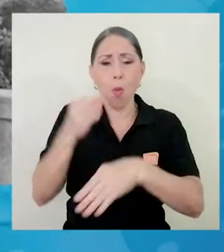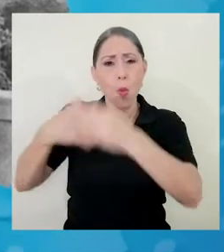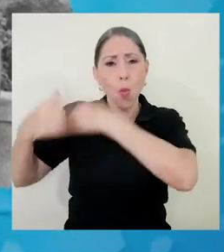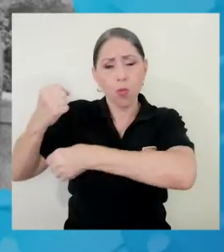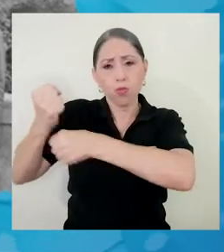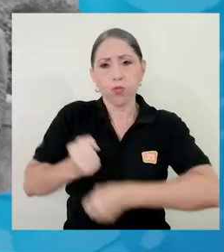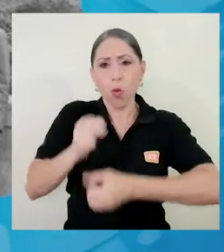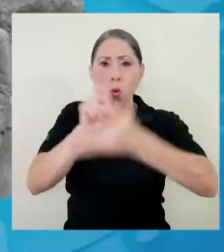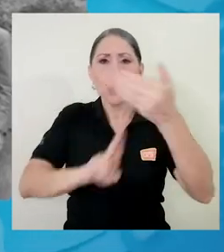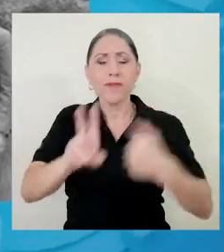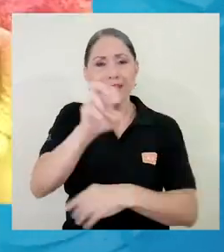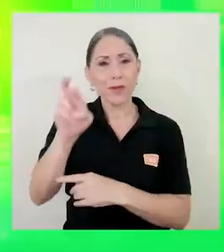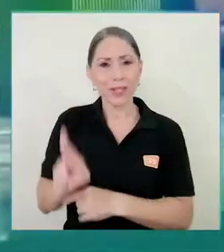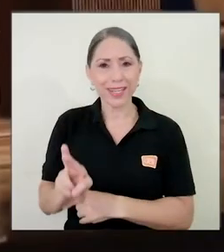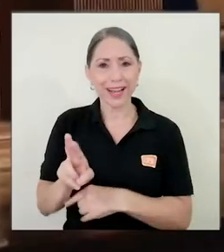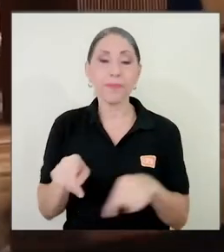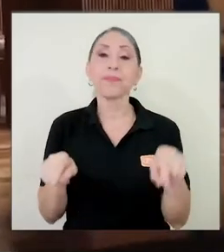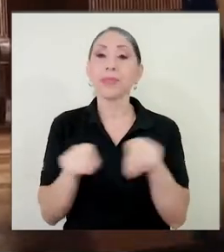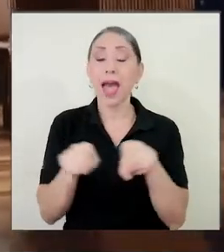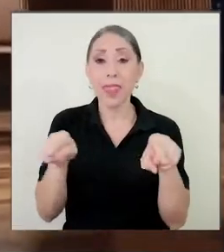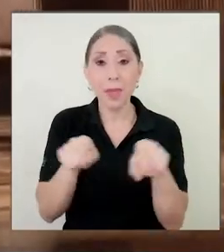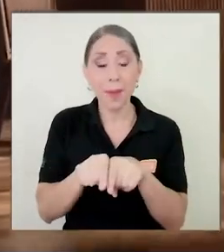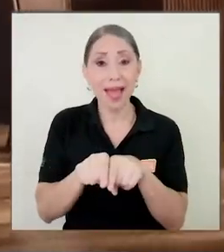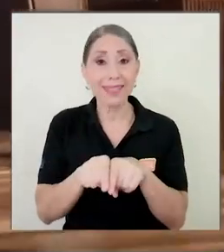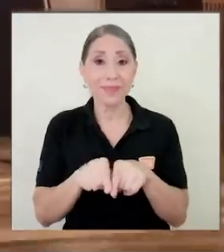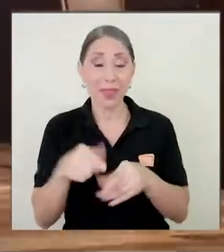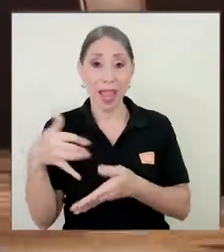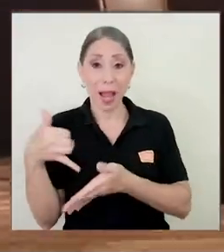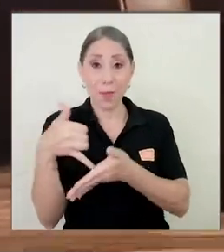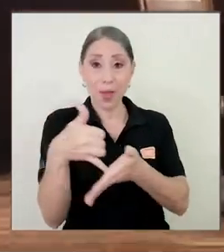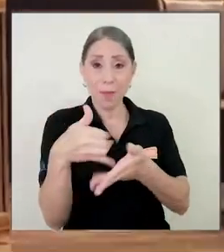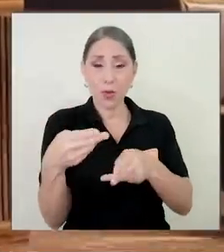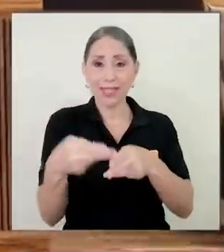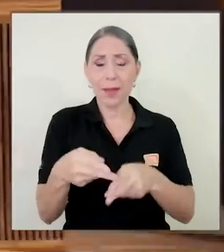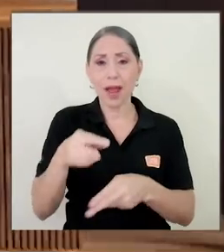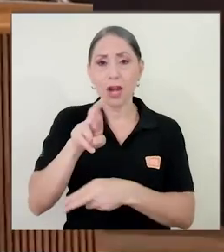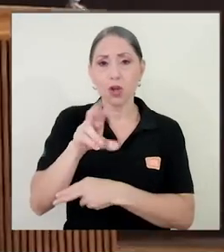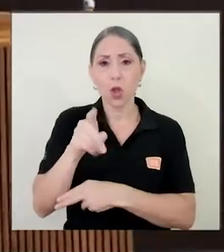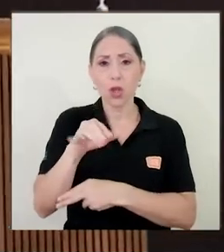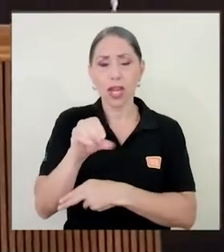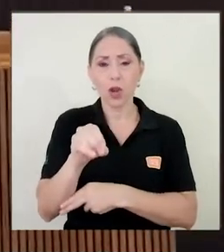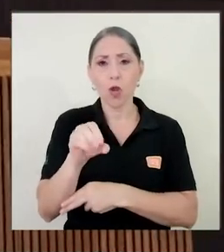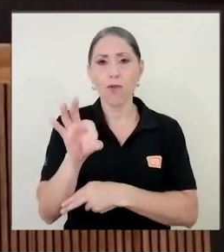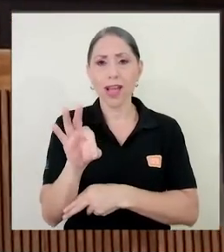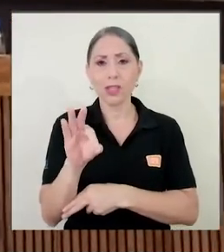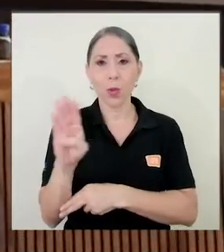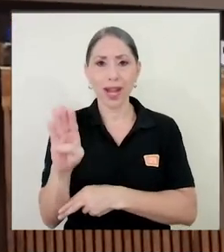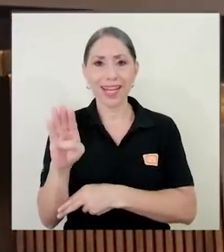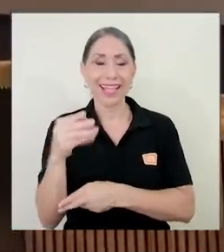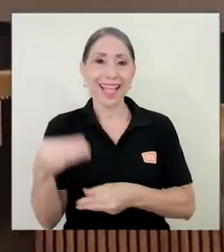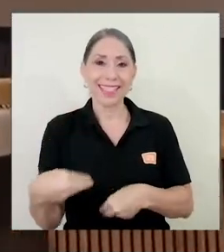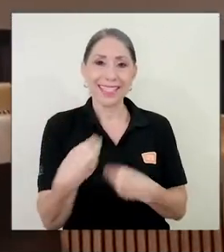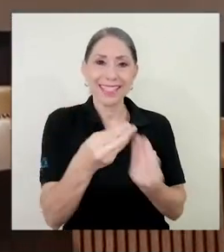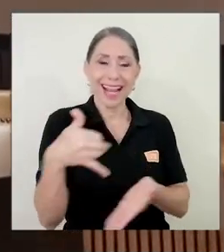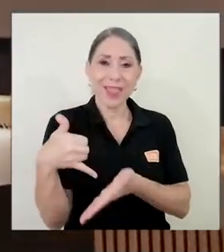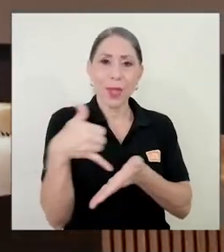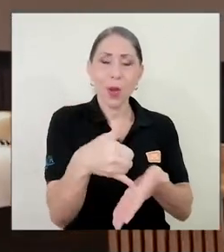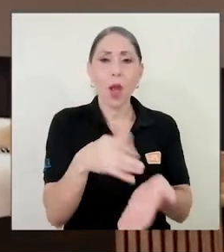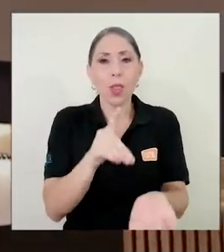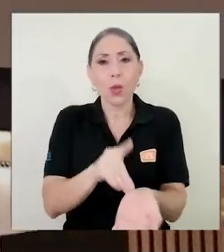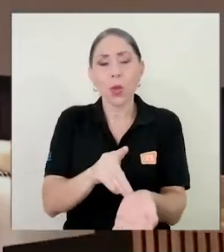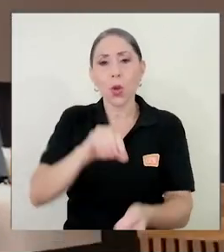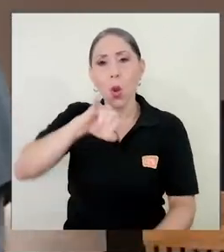Universidad de Costa Rica. Además, se hizo entrega del premio Rodrigo Facio Brenes al doctor José María